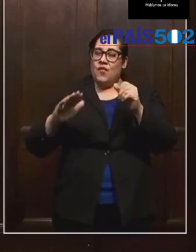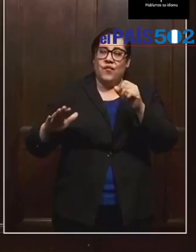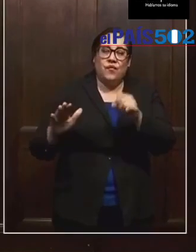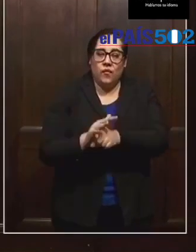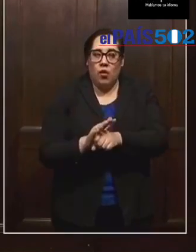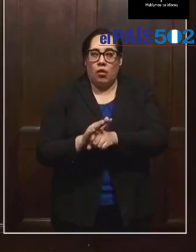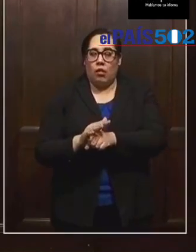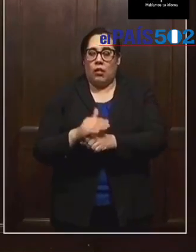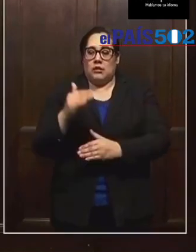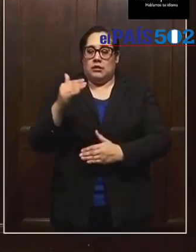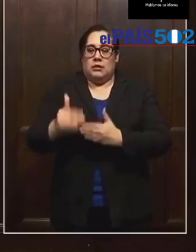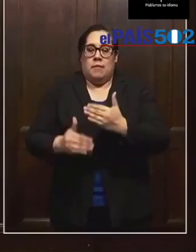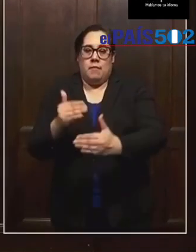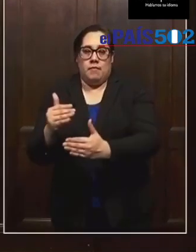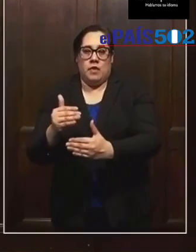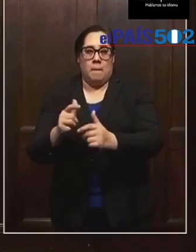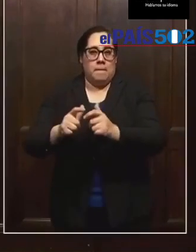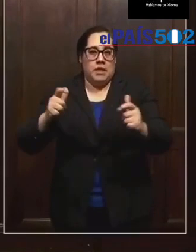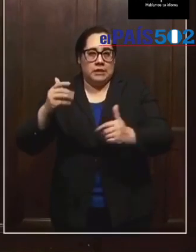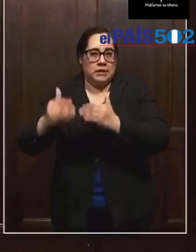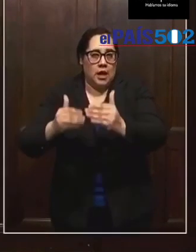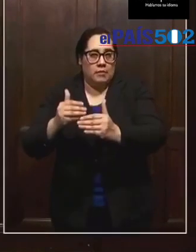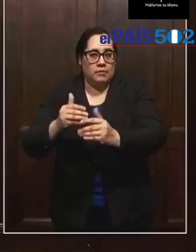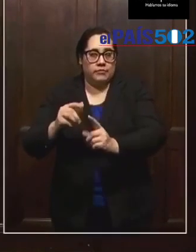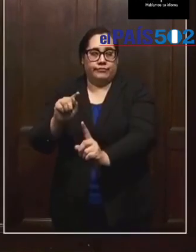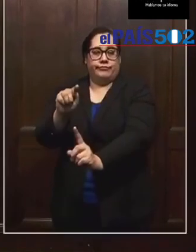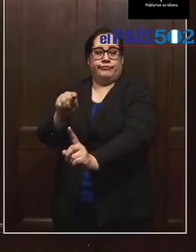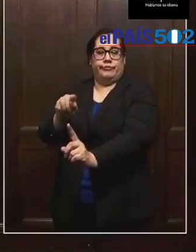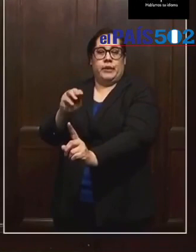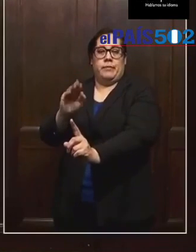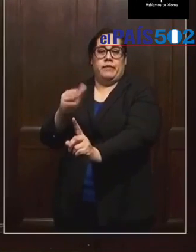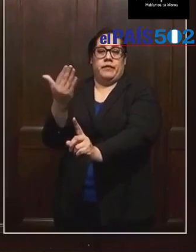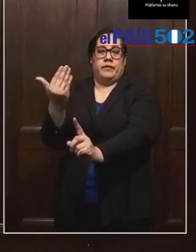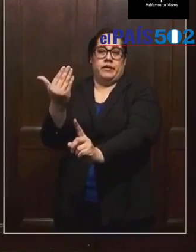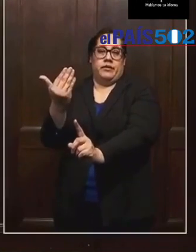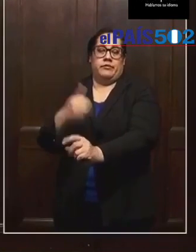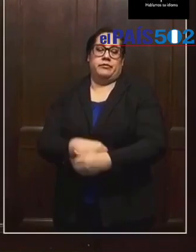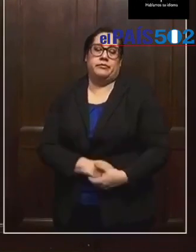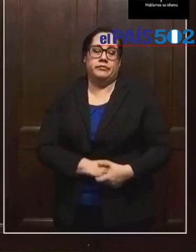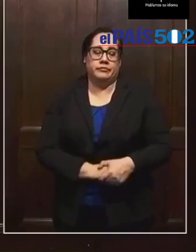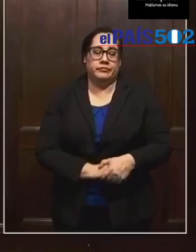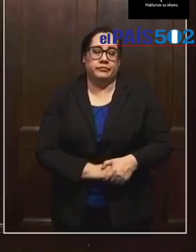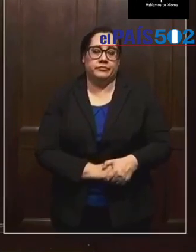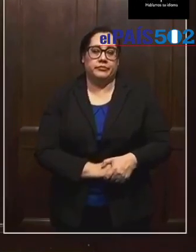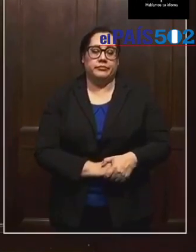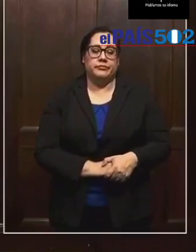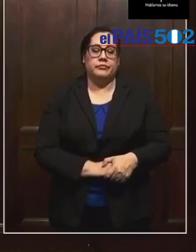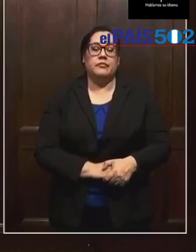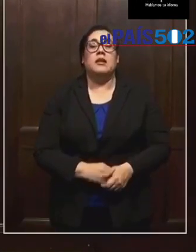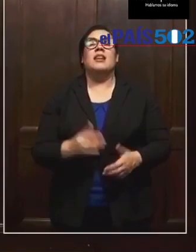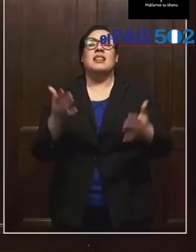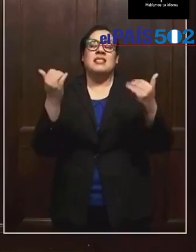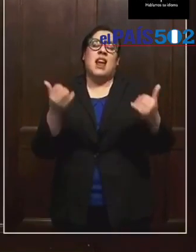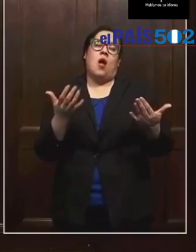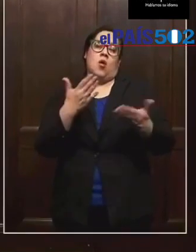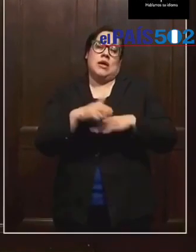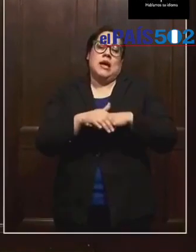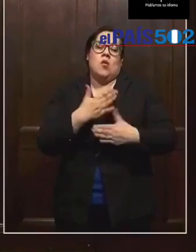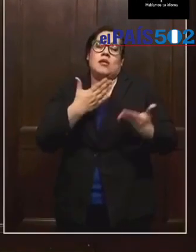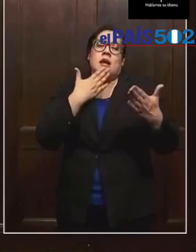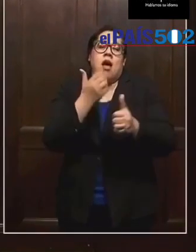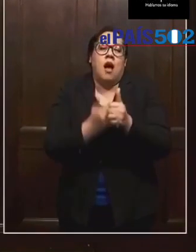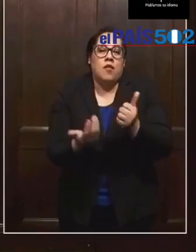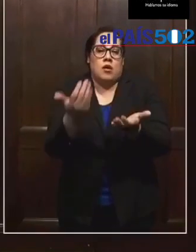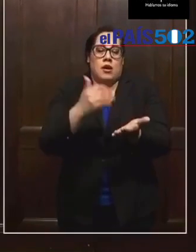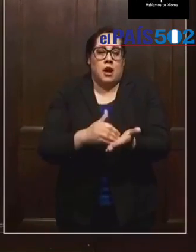de pasos más grande será en el 15 de mayo. With that, want to thank everybody again who